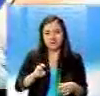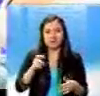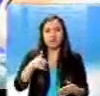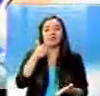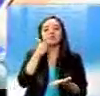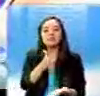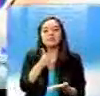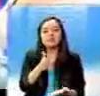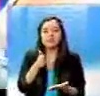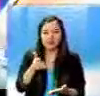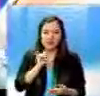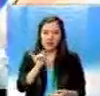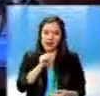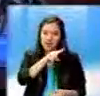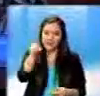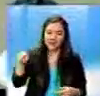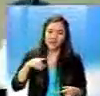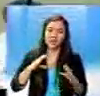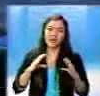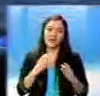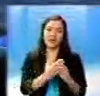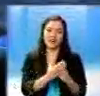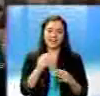Ya vimos que no va a caminar la ley.